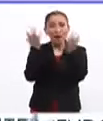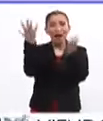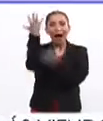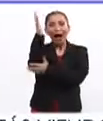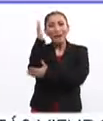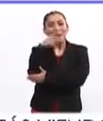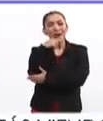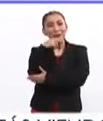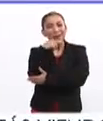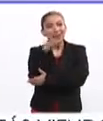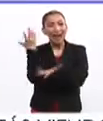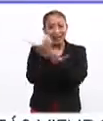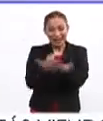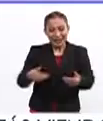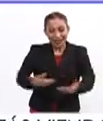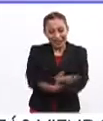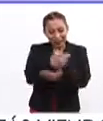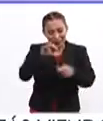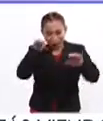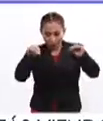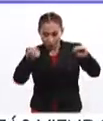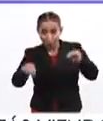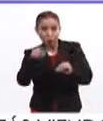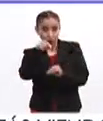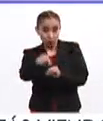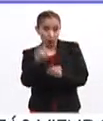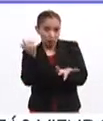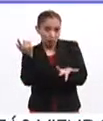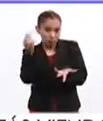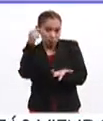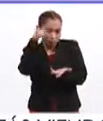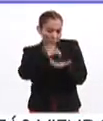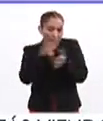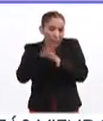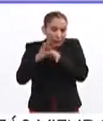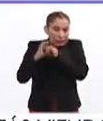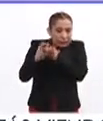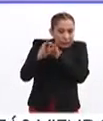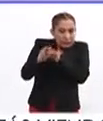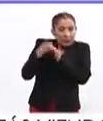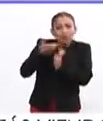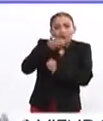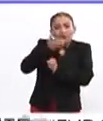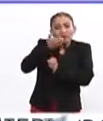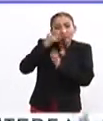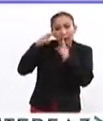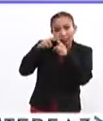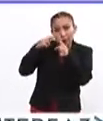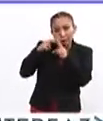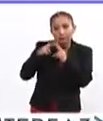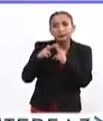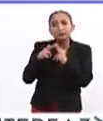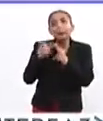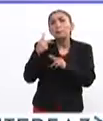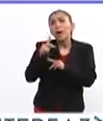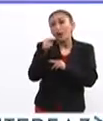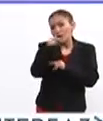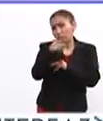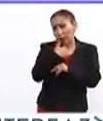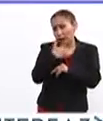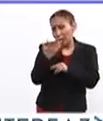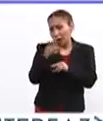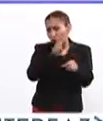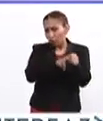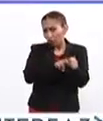árboles de Navidad, los nacimientos incluso, si ustedes están más apegados a la tradición religiosa. Pero, ¿tienen un